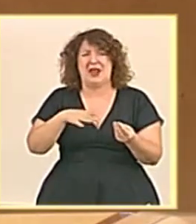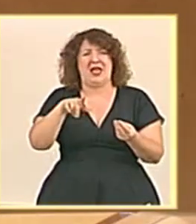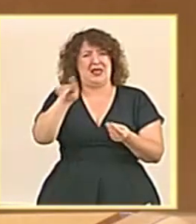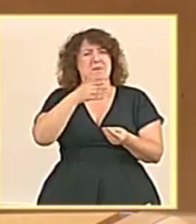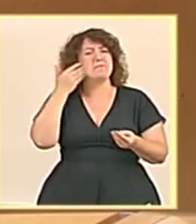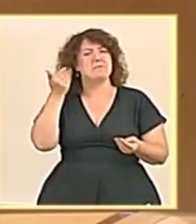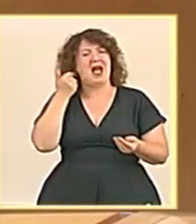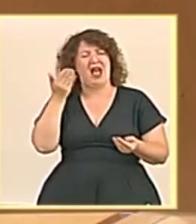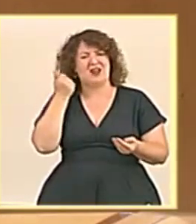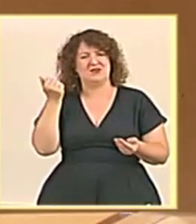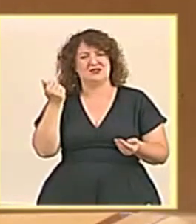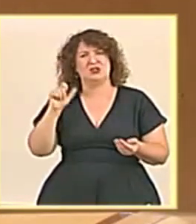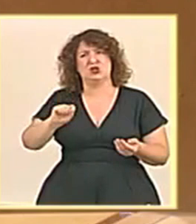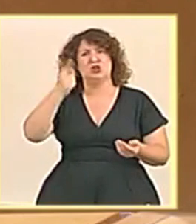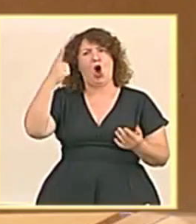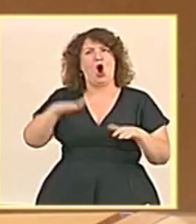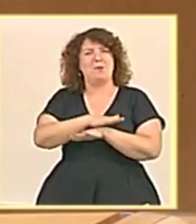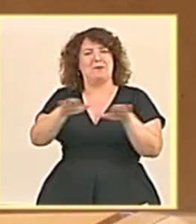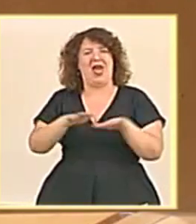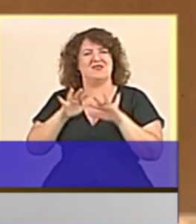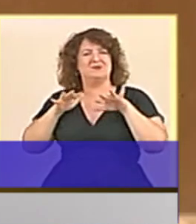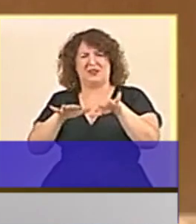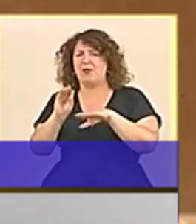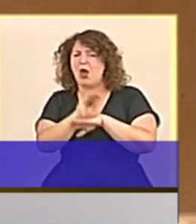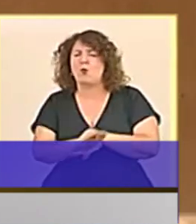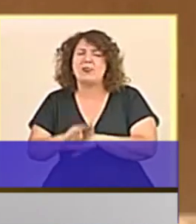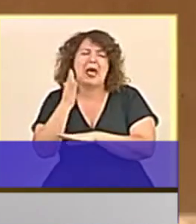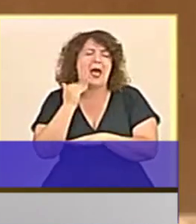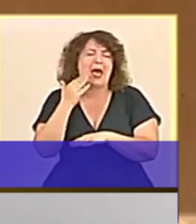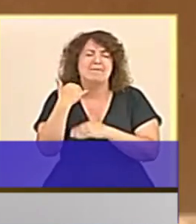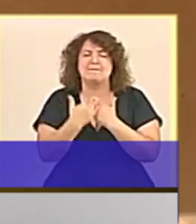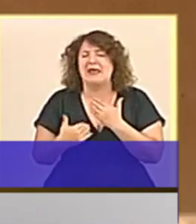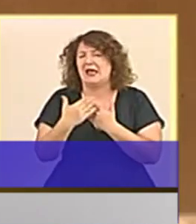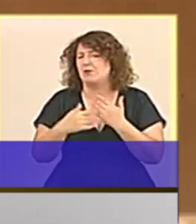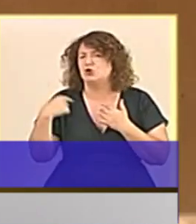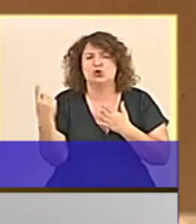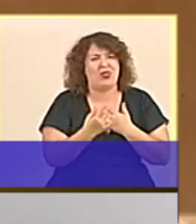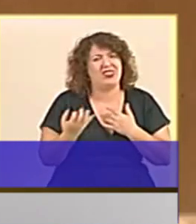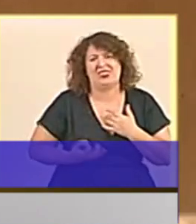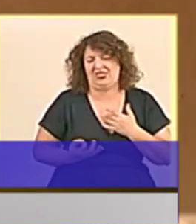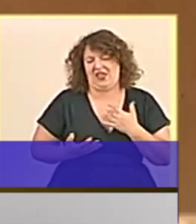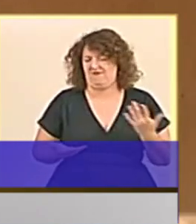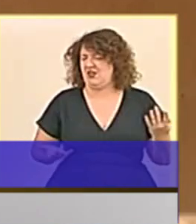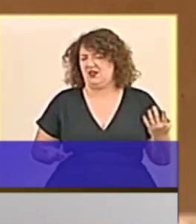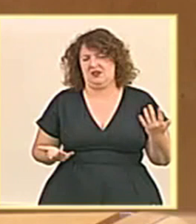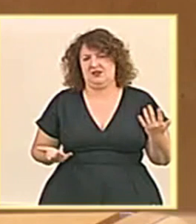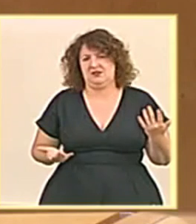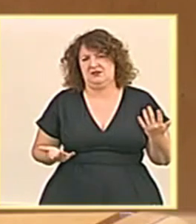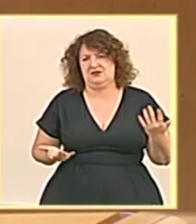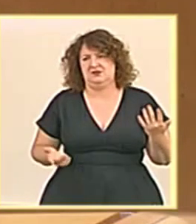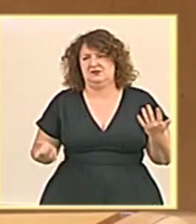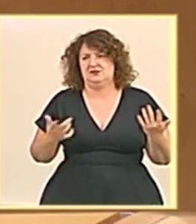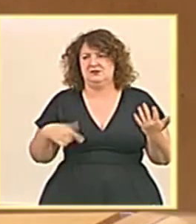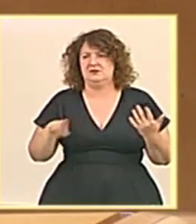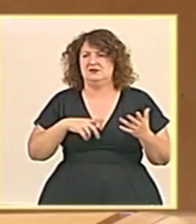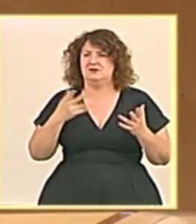Marbella, nuestro destino de sol y playa, tiene que ser cuidado y mimado por todos, no podremos entender la política como